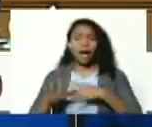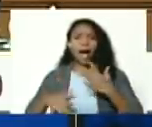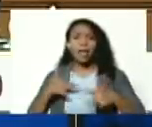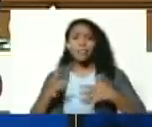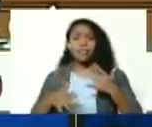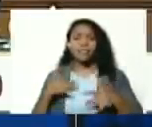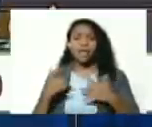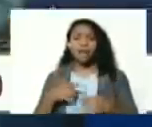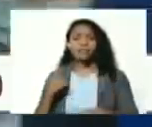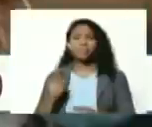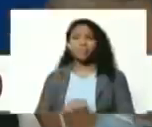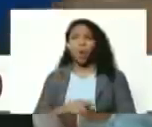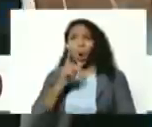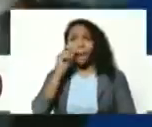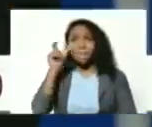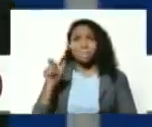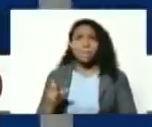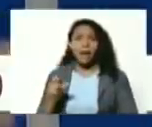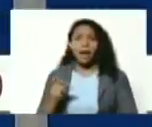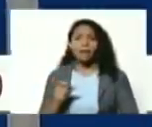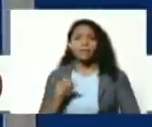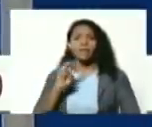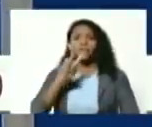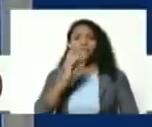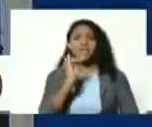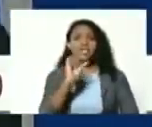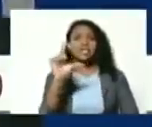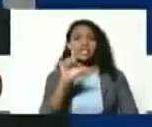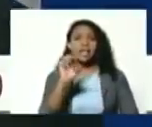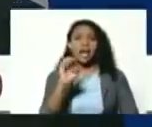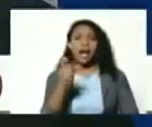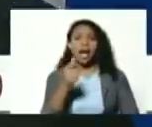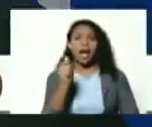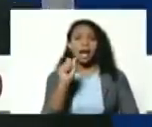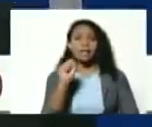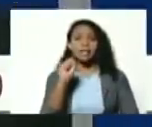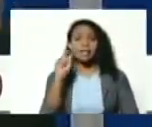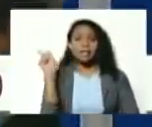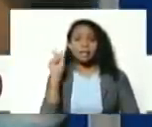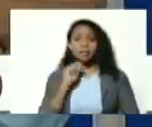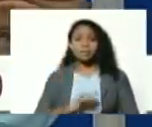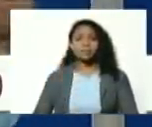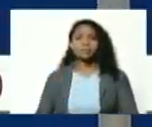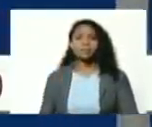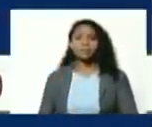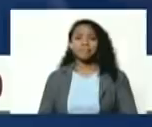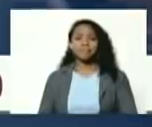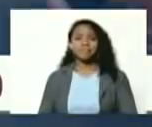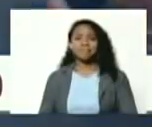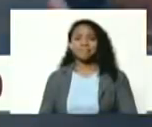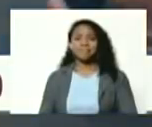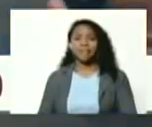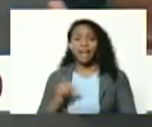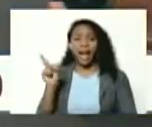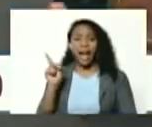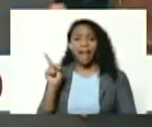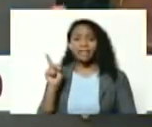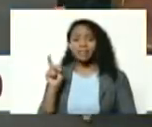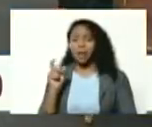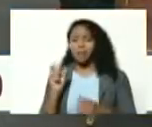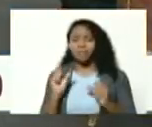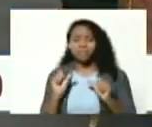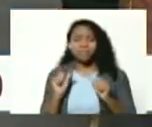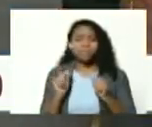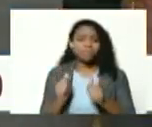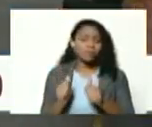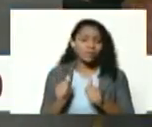Ernesto Villegas Poljap Ernestico el Benjamín de